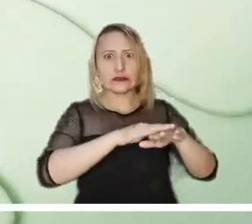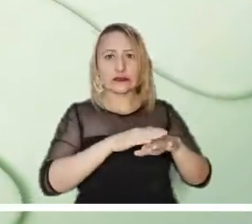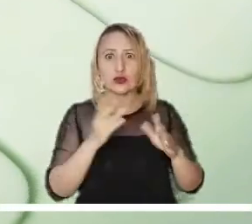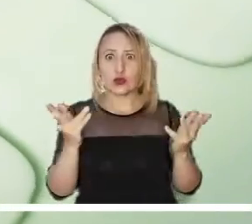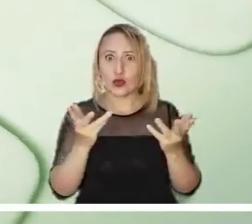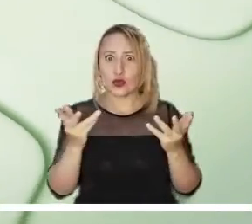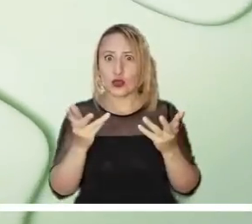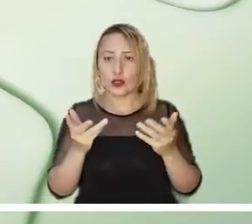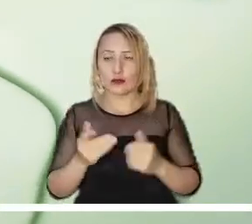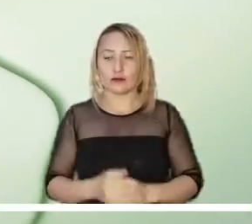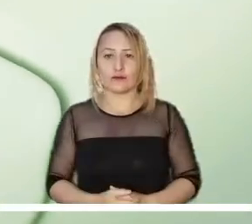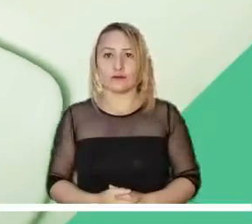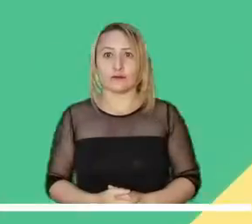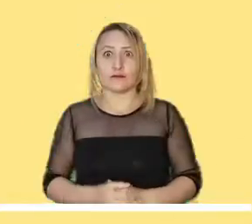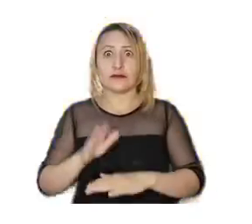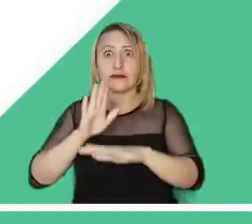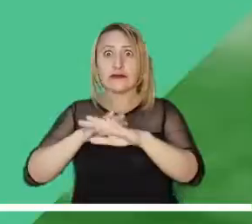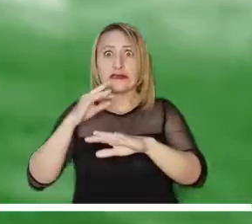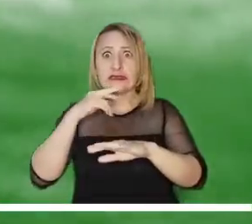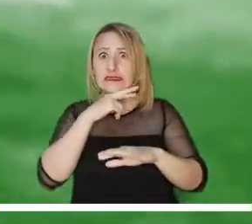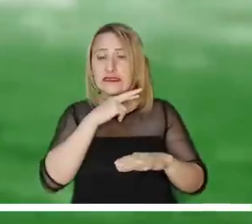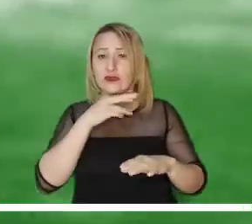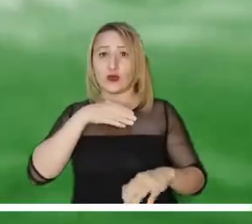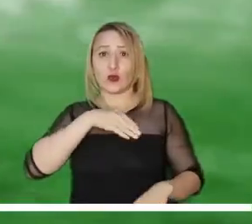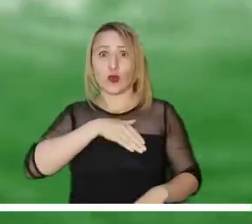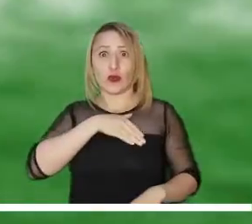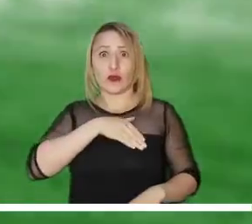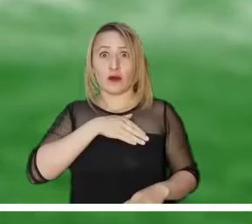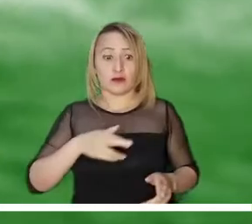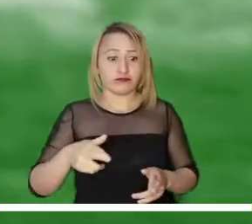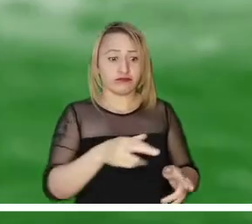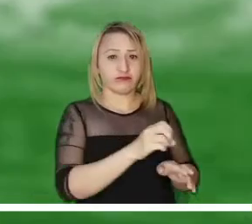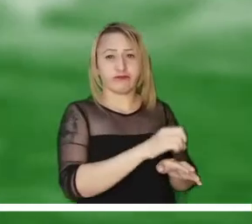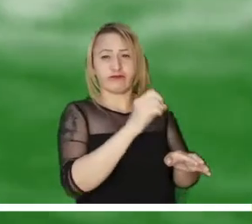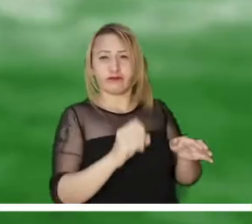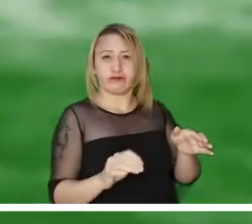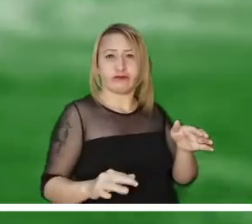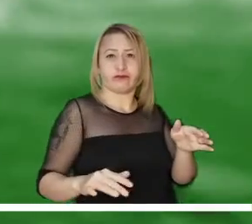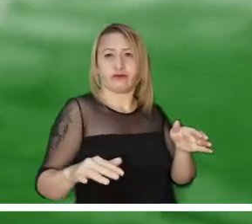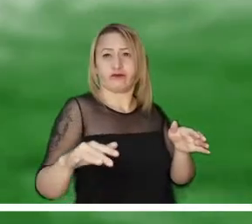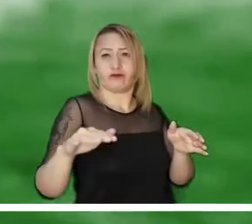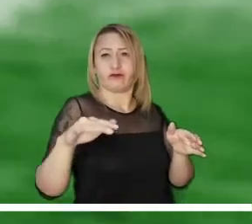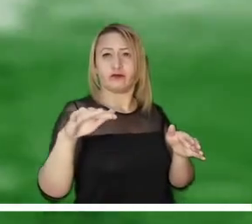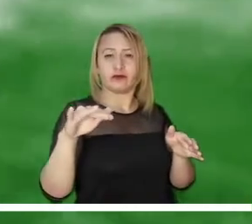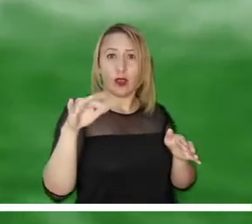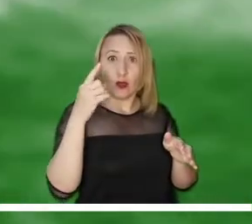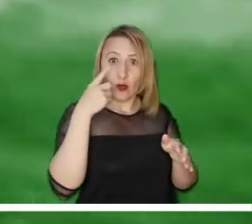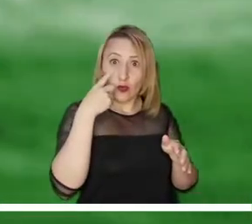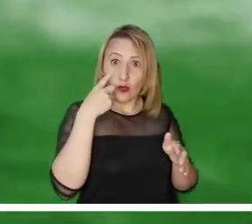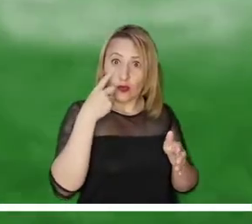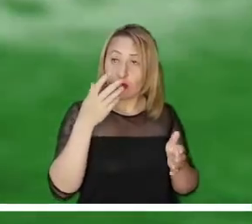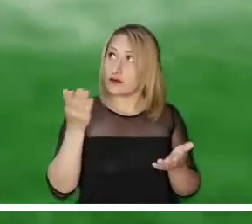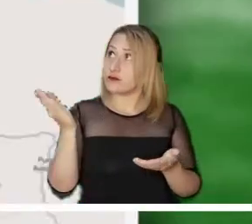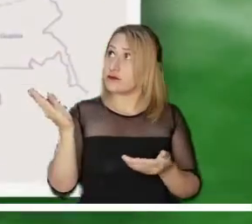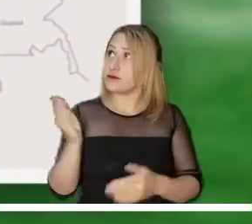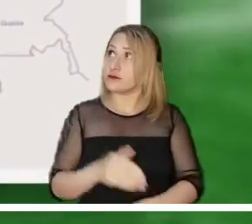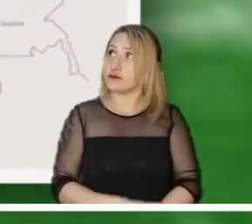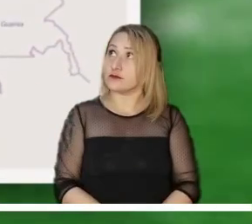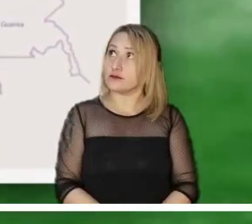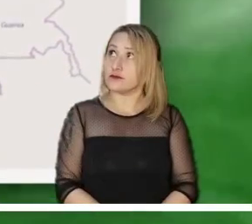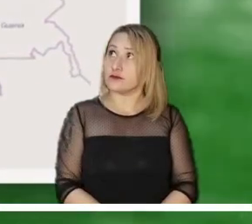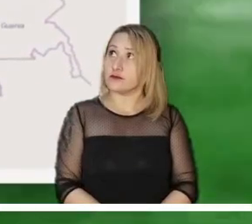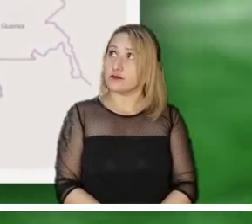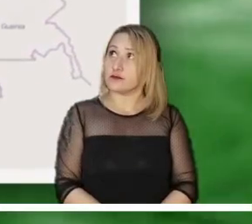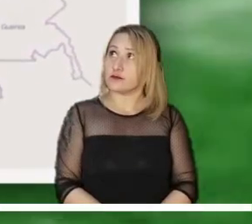Seguimos ahora con las alertas activas en diferentes zonas de Colombia. Alerta roja en Bolívar por inundación en el municipio de Pinillos